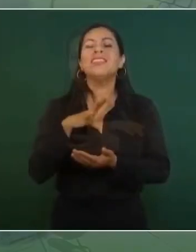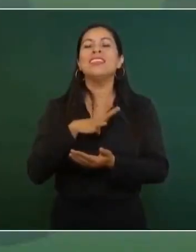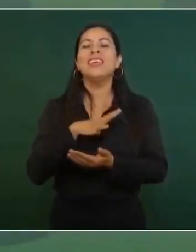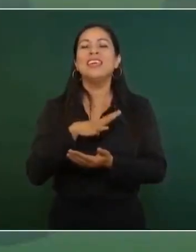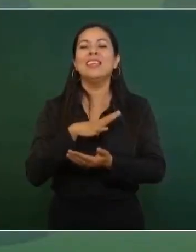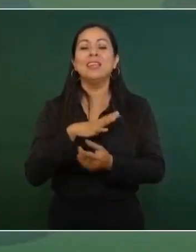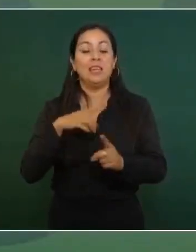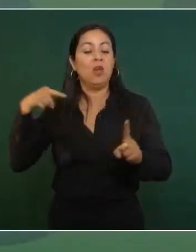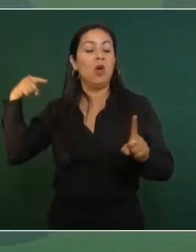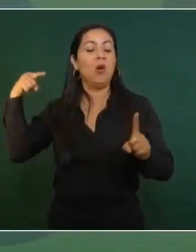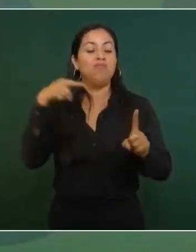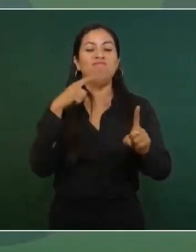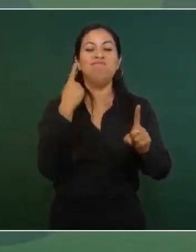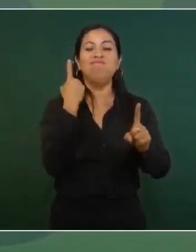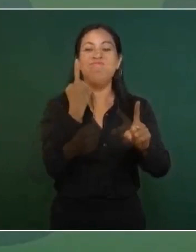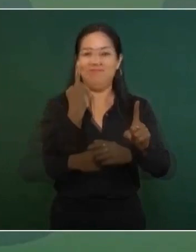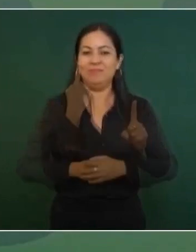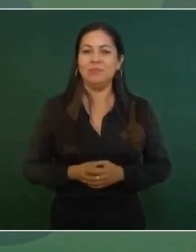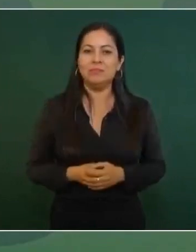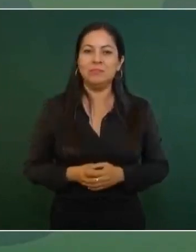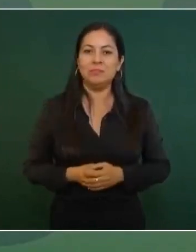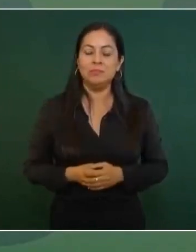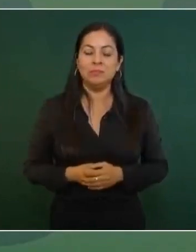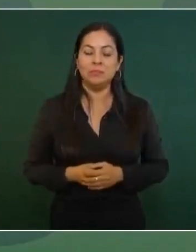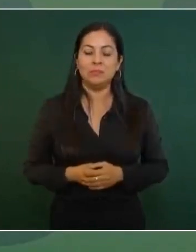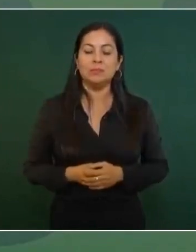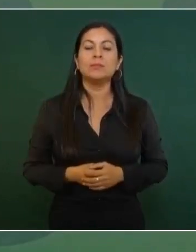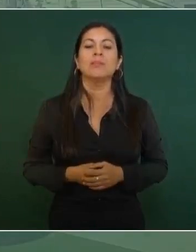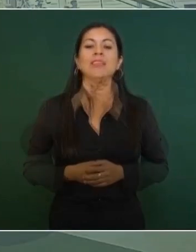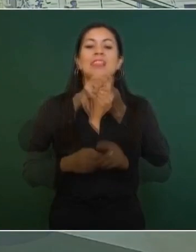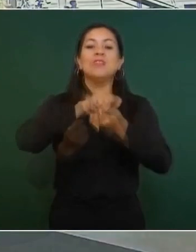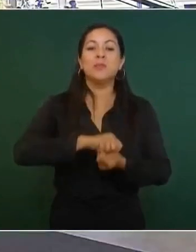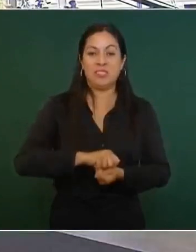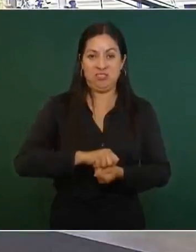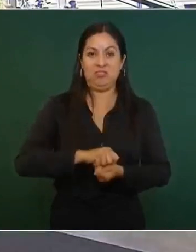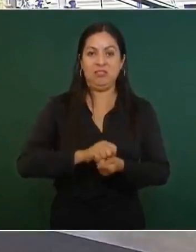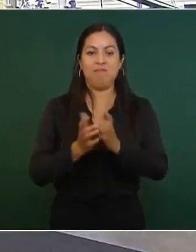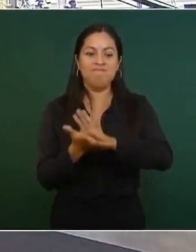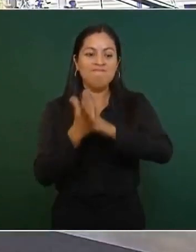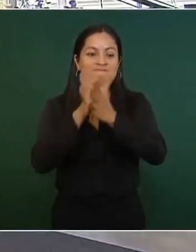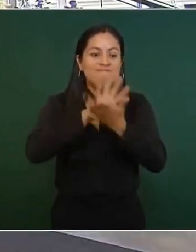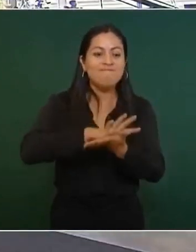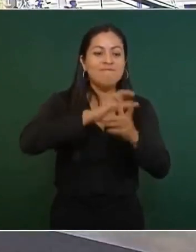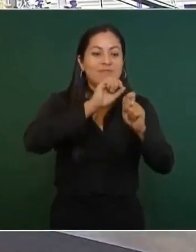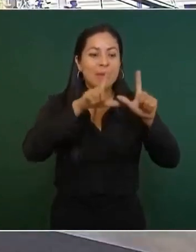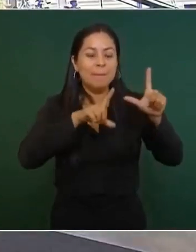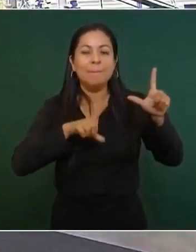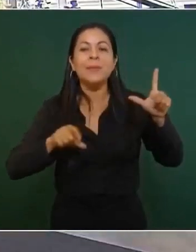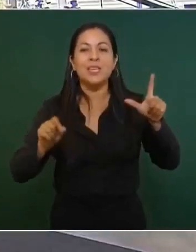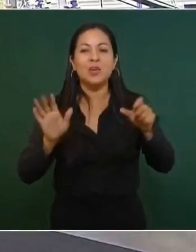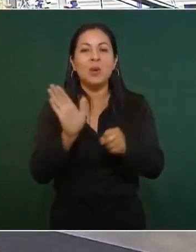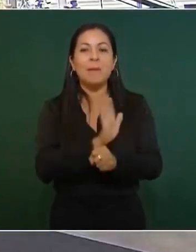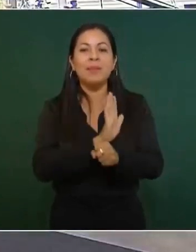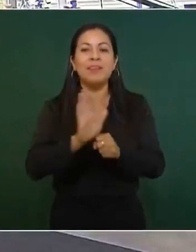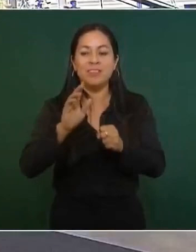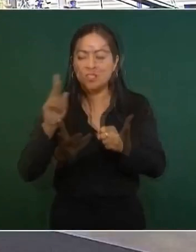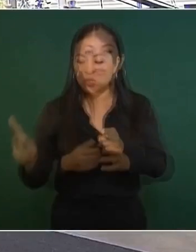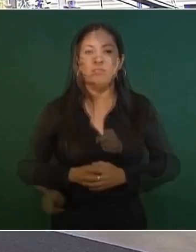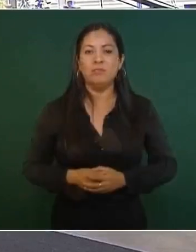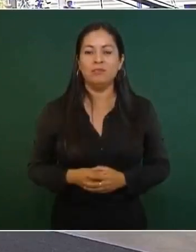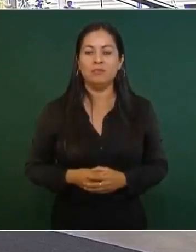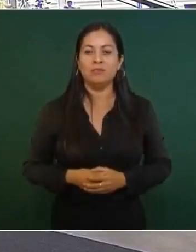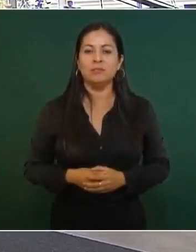objetivo superior, la transformación del país, el beneficio al pueblo,